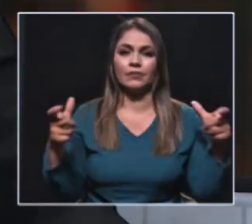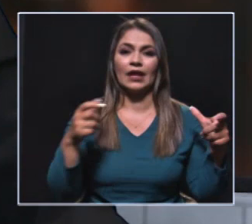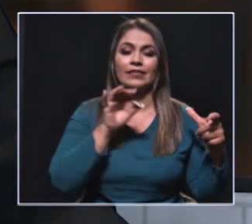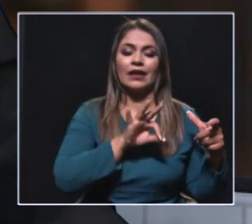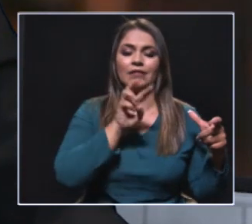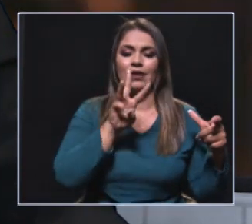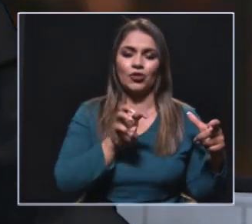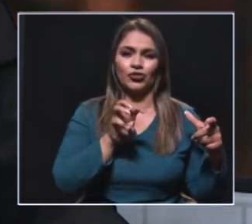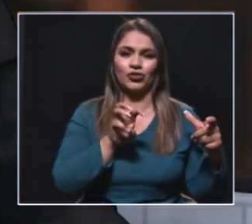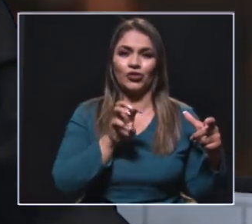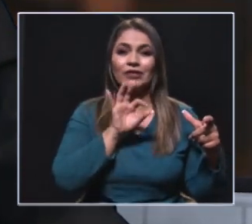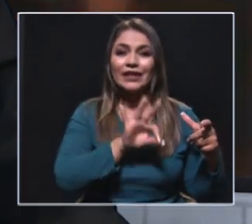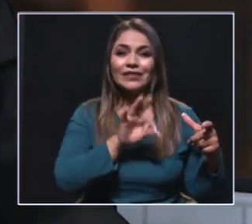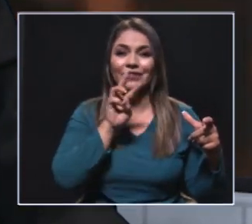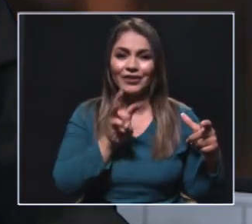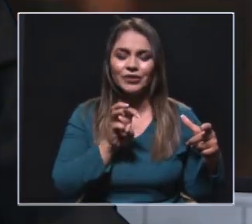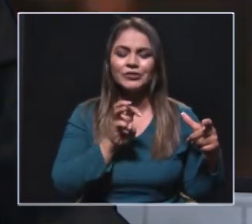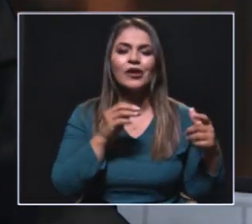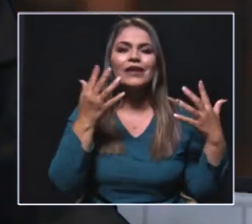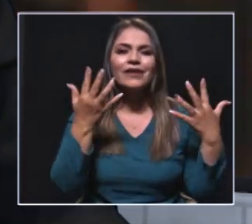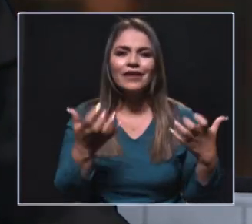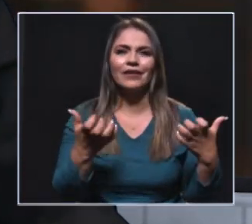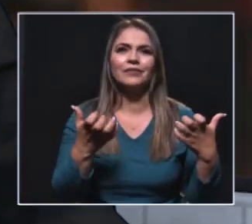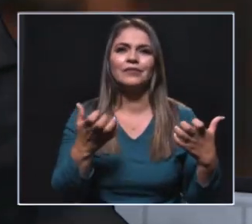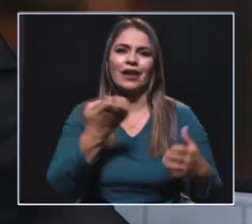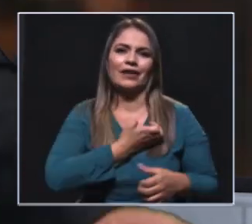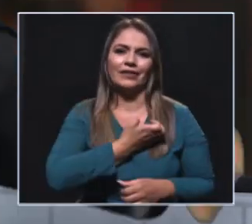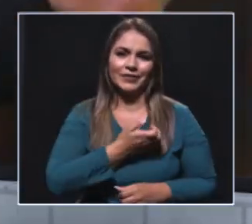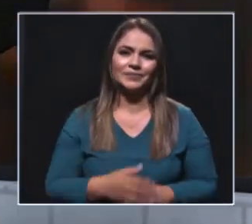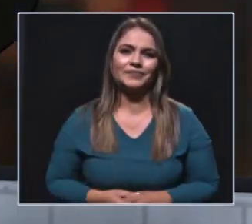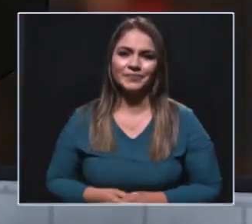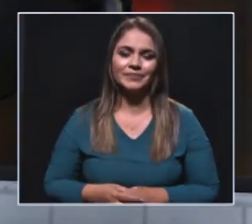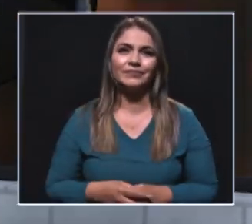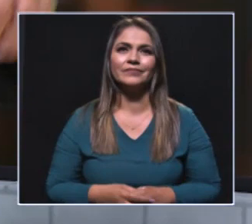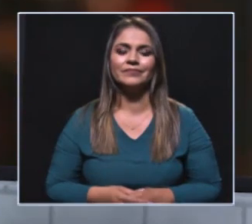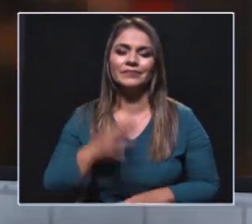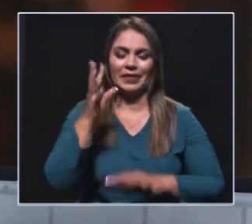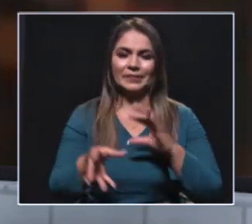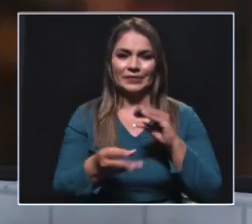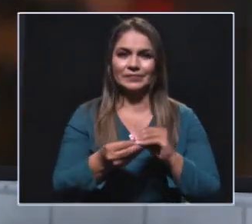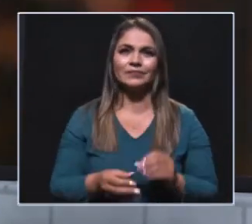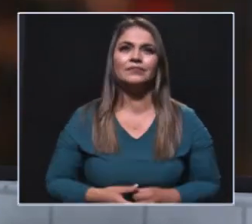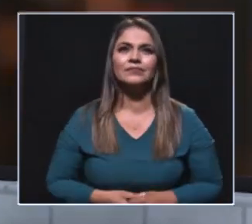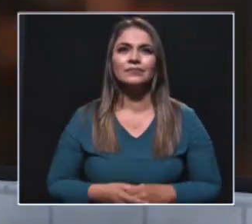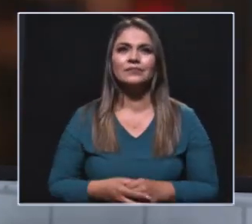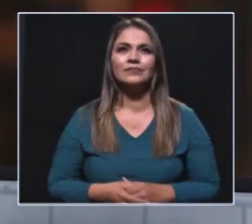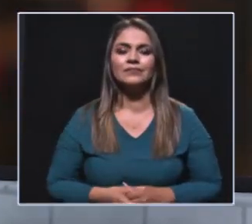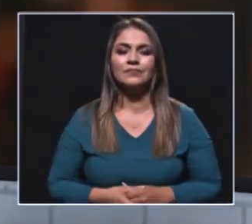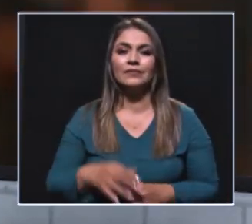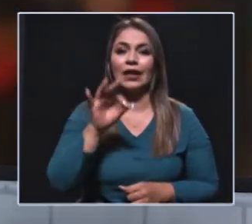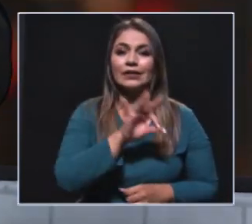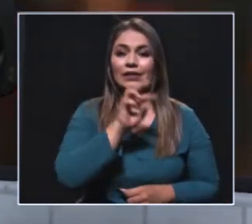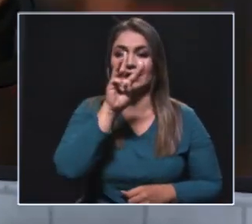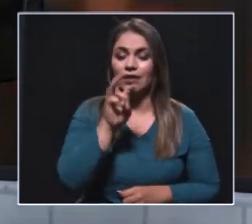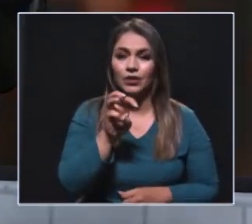38, 38 aspiran a ser alcaldesas. Además, de esas